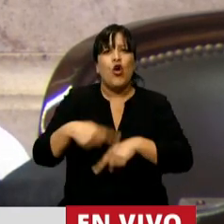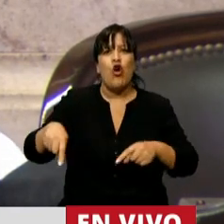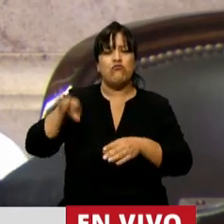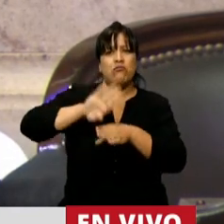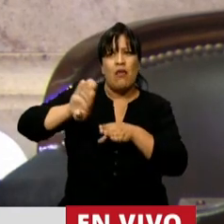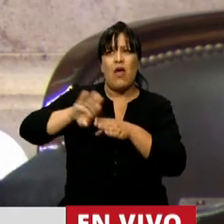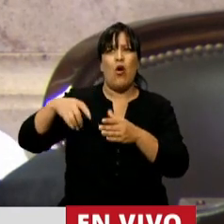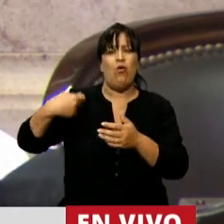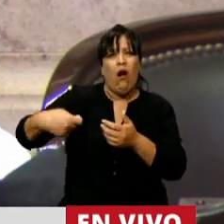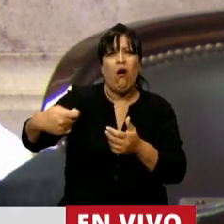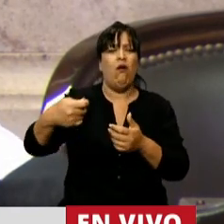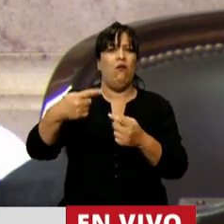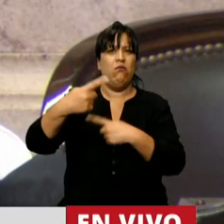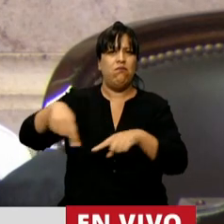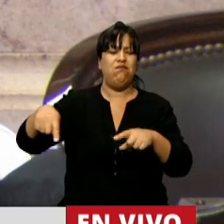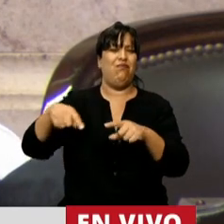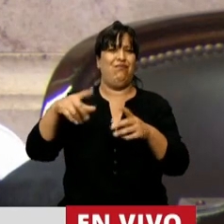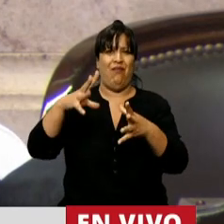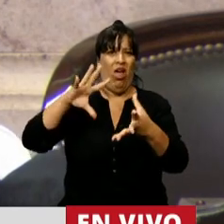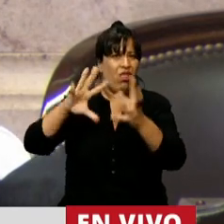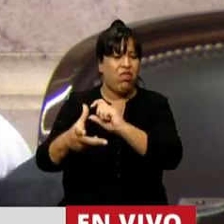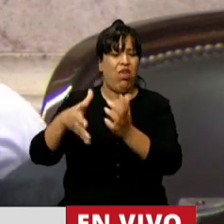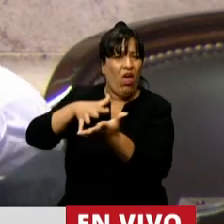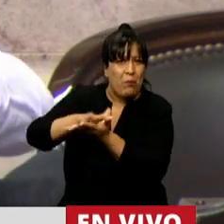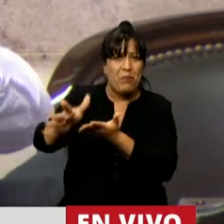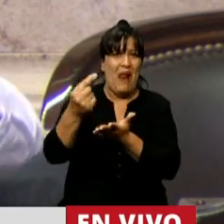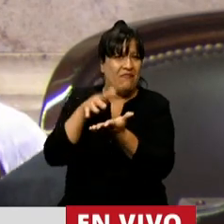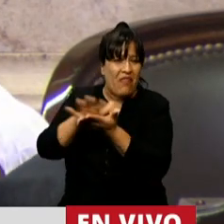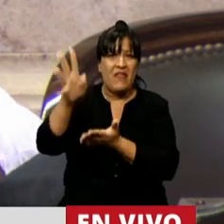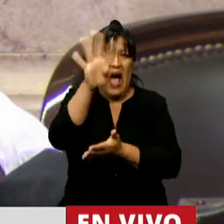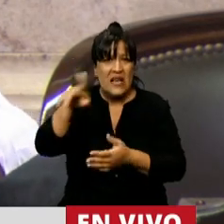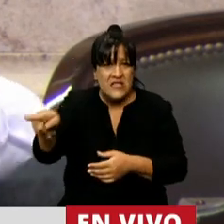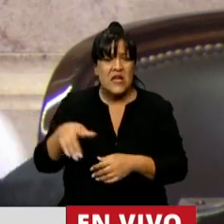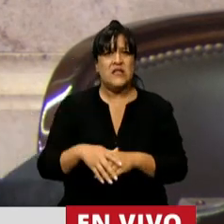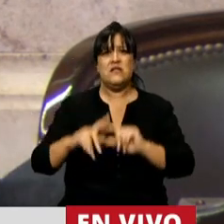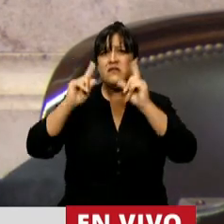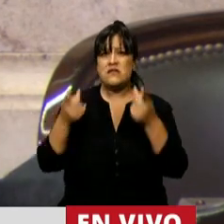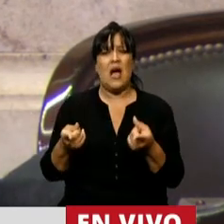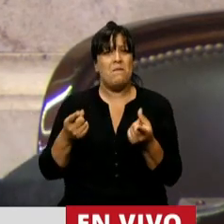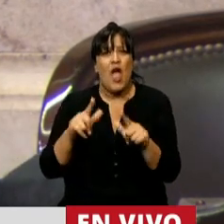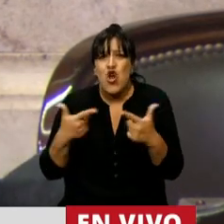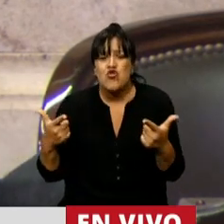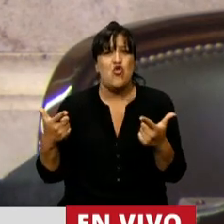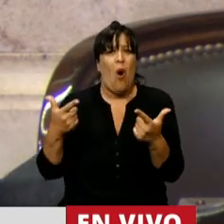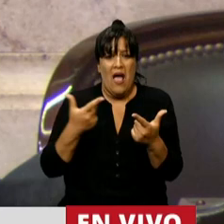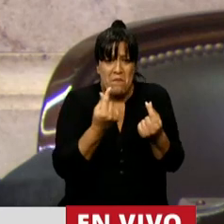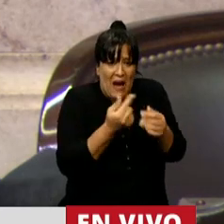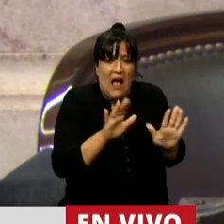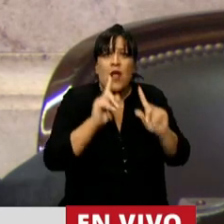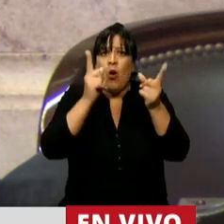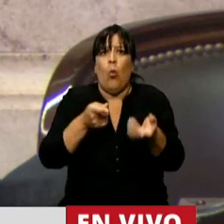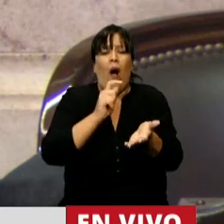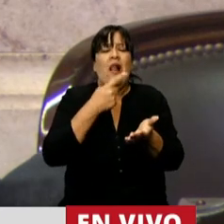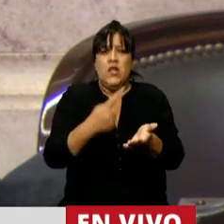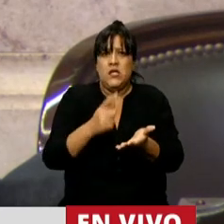PUAM, bajaron las contribuciones patronales de Financiando la ANSES, sancionaron una reparación histórica sin financiamiento que